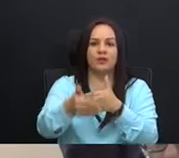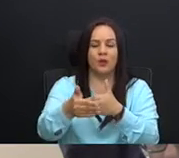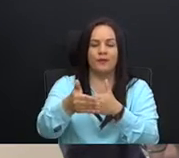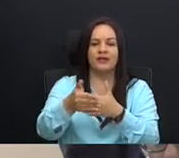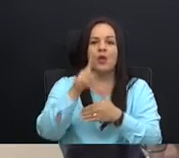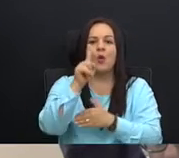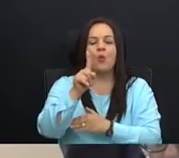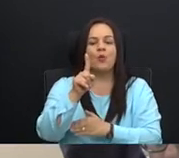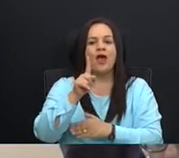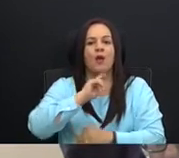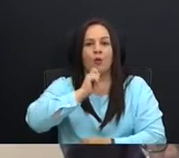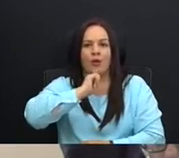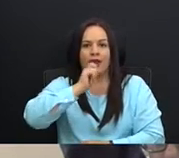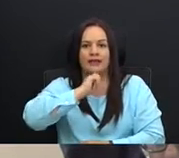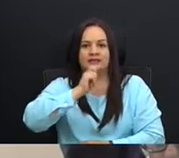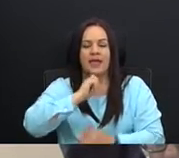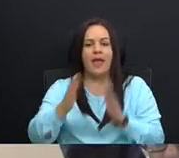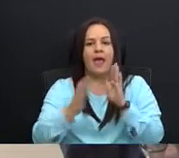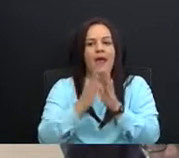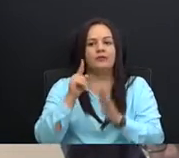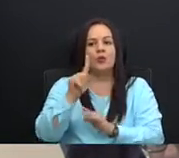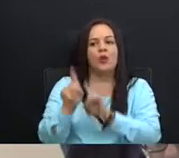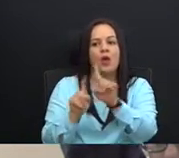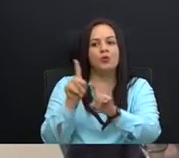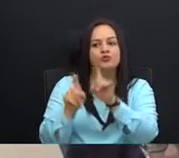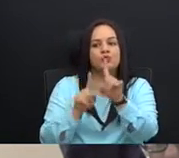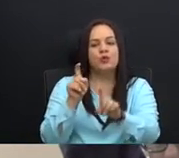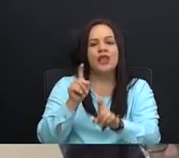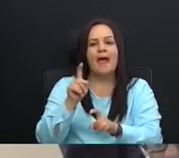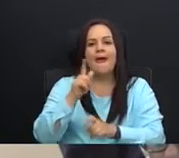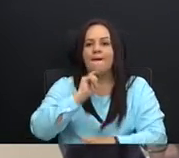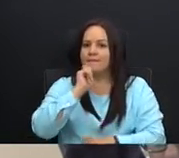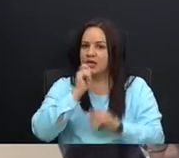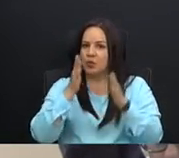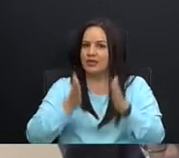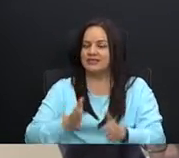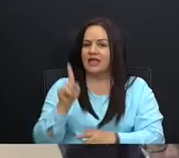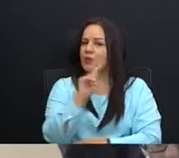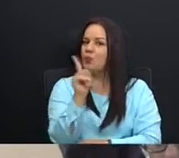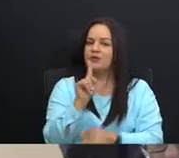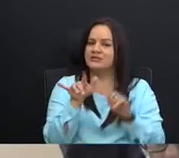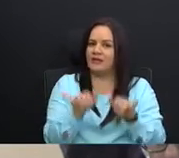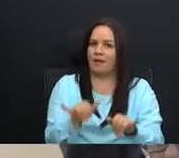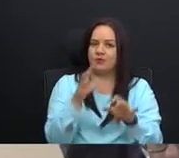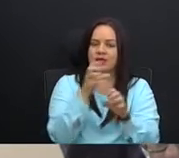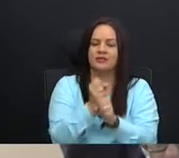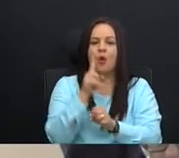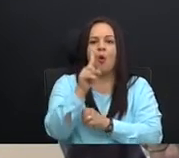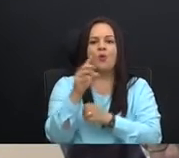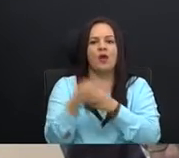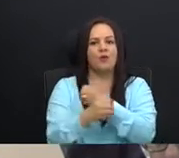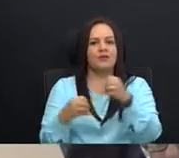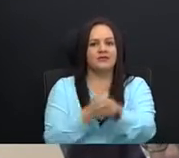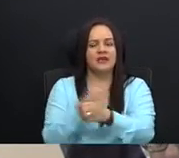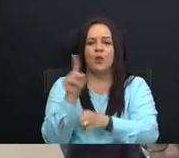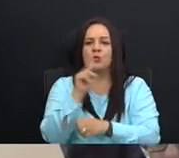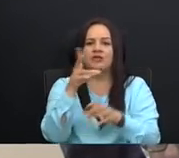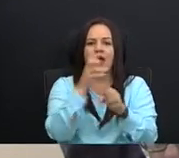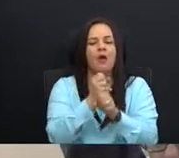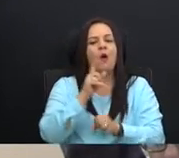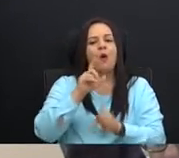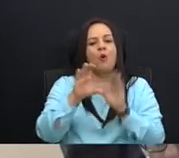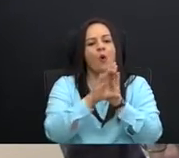conferencia de prensa, ante una consulta de periodista, es que, no estábamos creando una, oficina, no estábamos creando códigos,